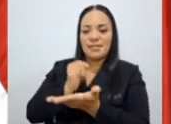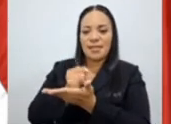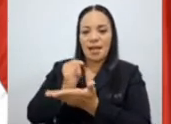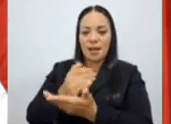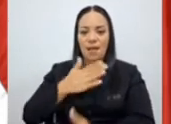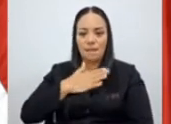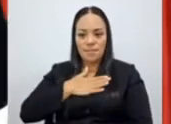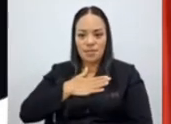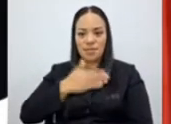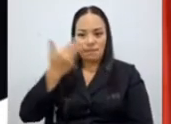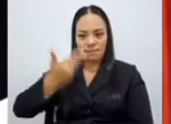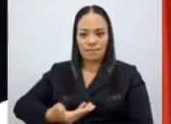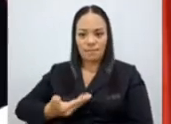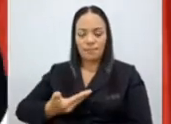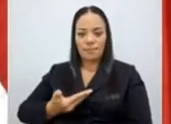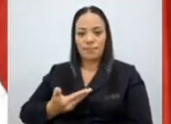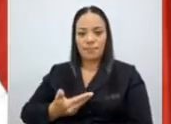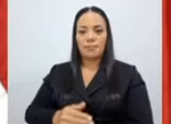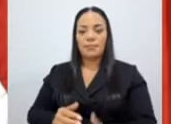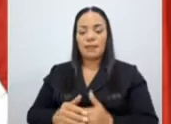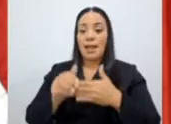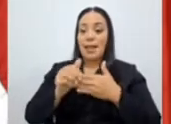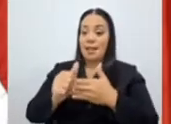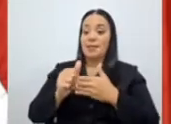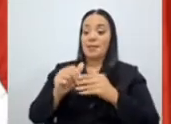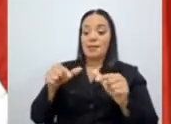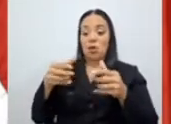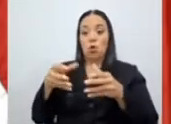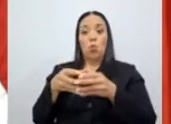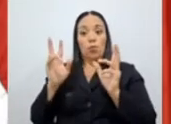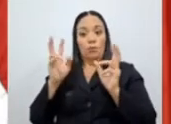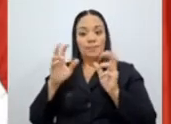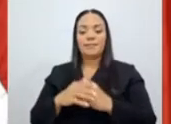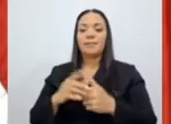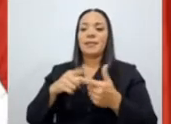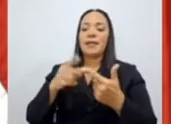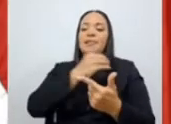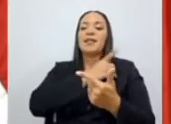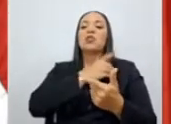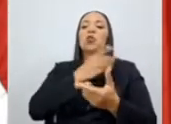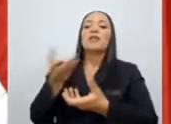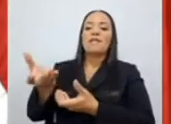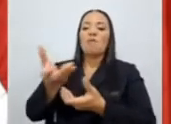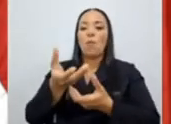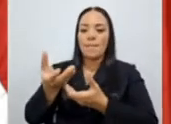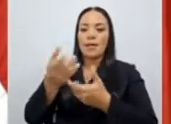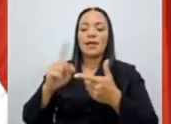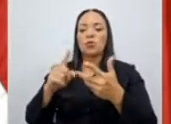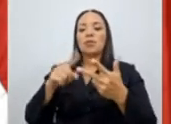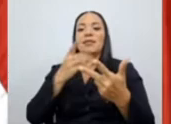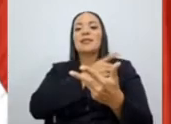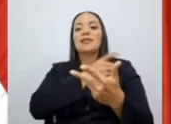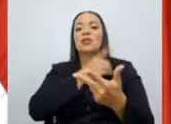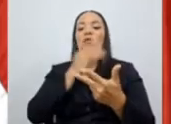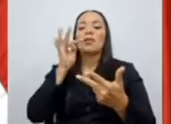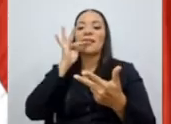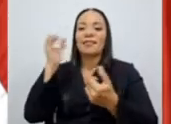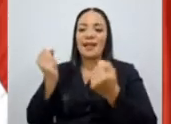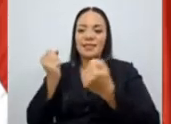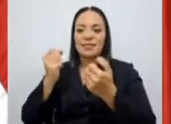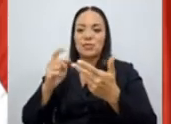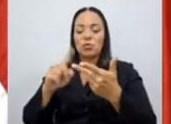ustedes, el líder de la banda, al director de bomberos, al director de tránsito,